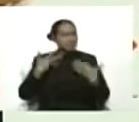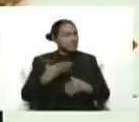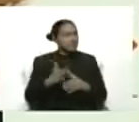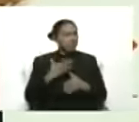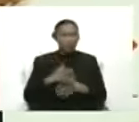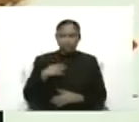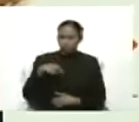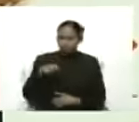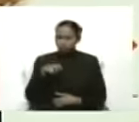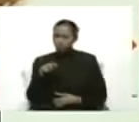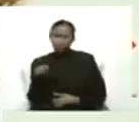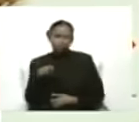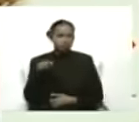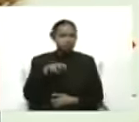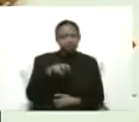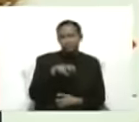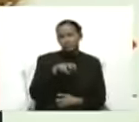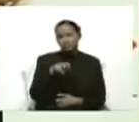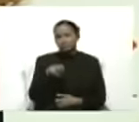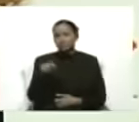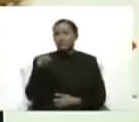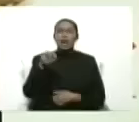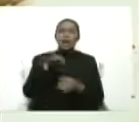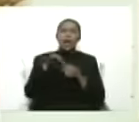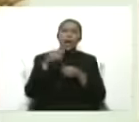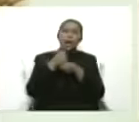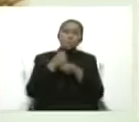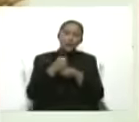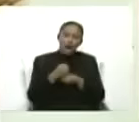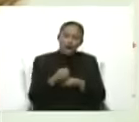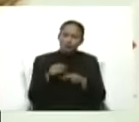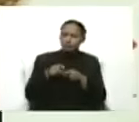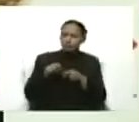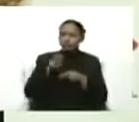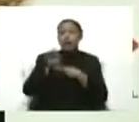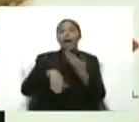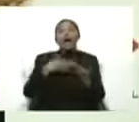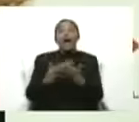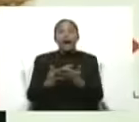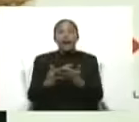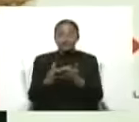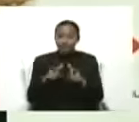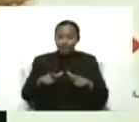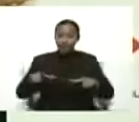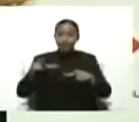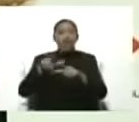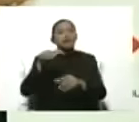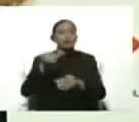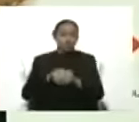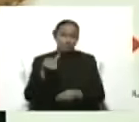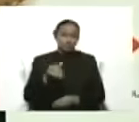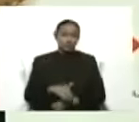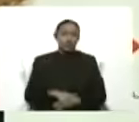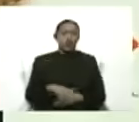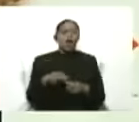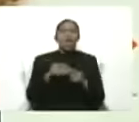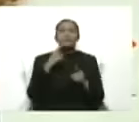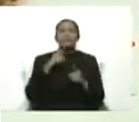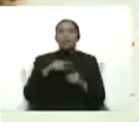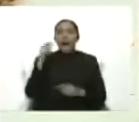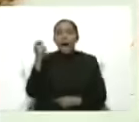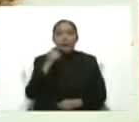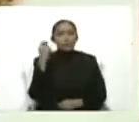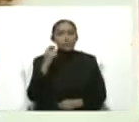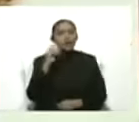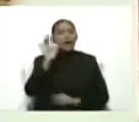Curiara, se montan en la paraguas, allá en el estado, entre el estado Apur y el estado Amazonas, montan